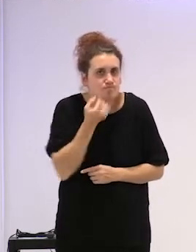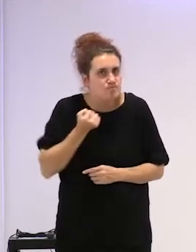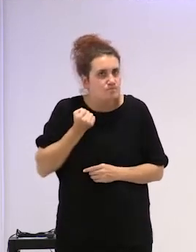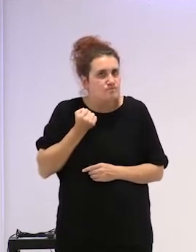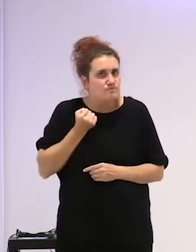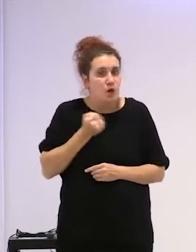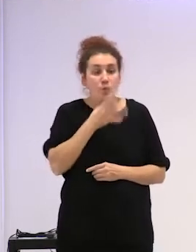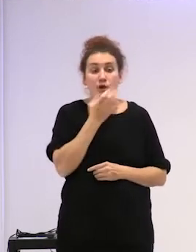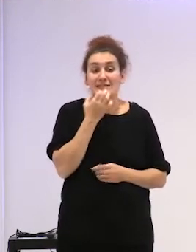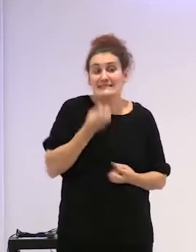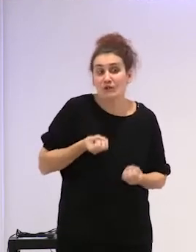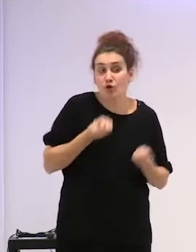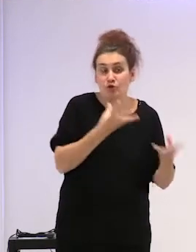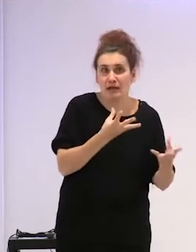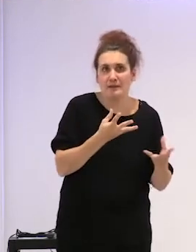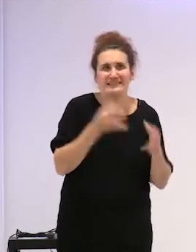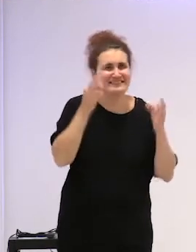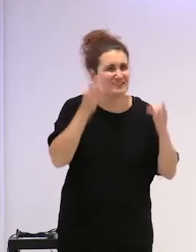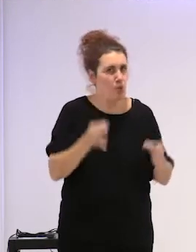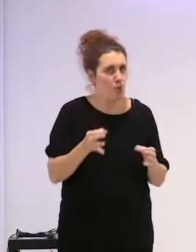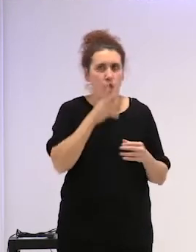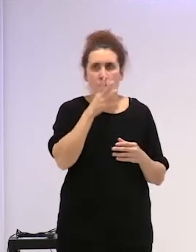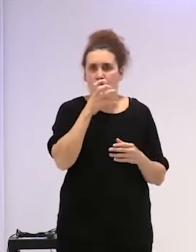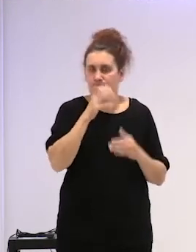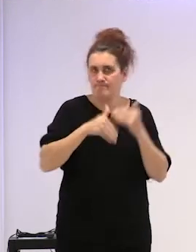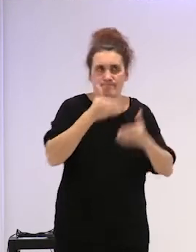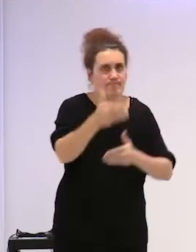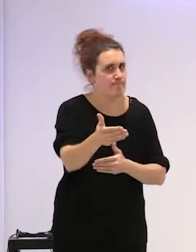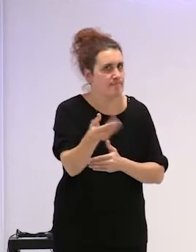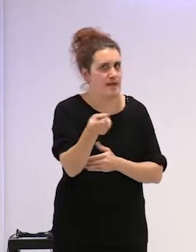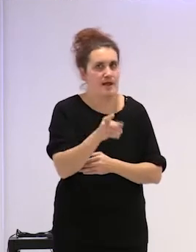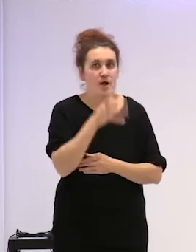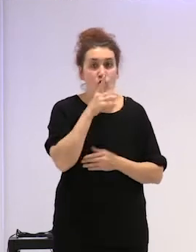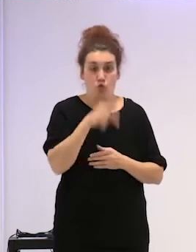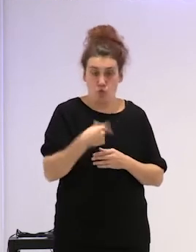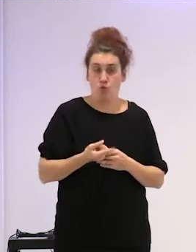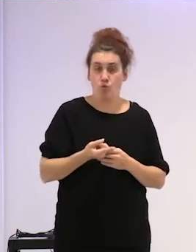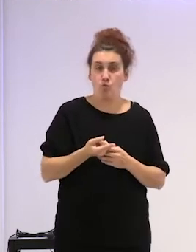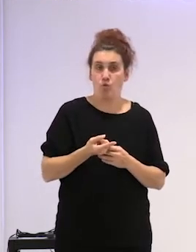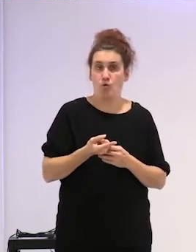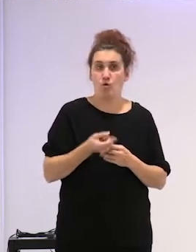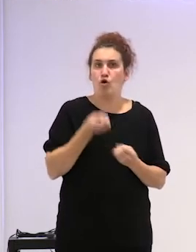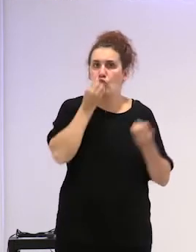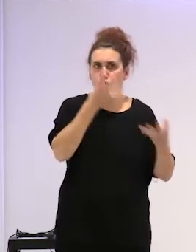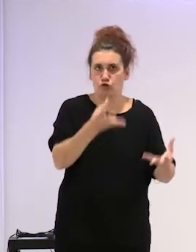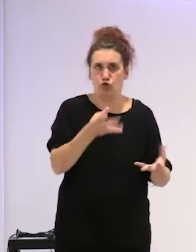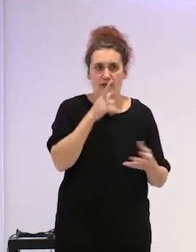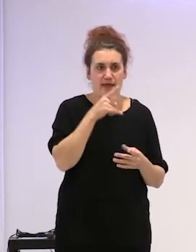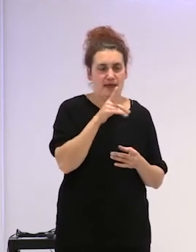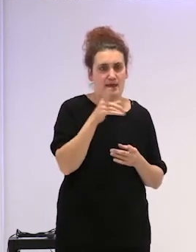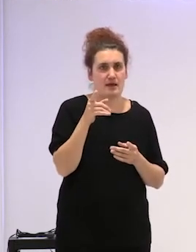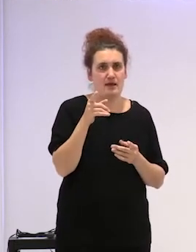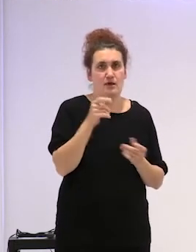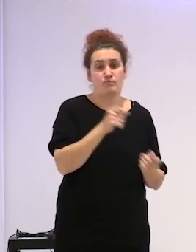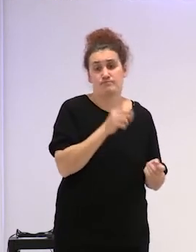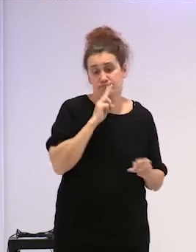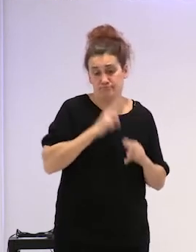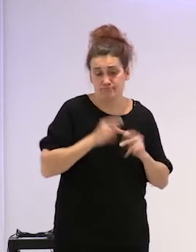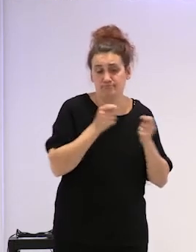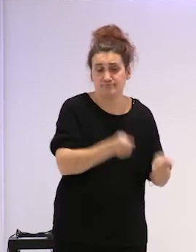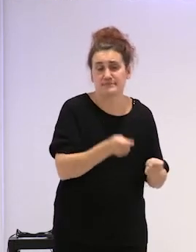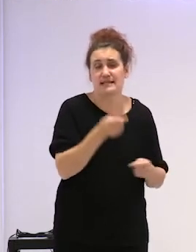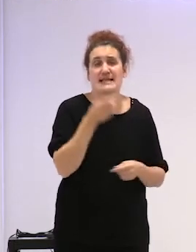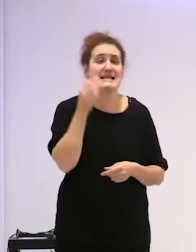lo contaba iba a suceder algo terrorífico, lo contó sin embargo y fue llamada niña mentirosa,